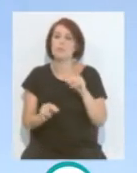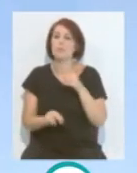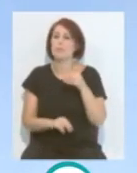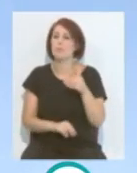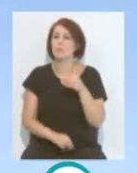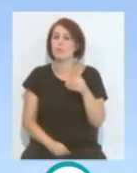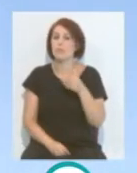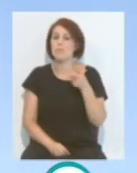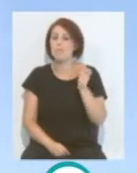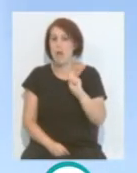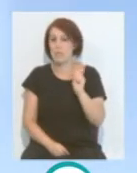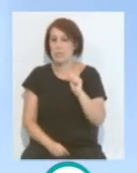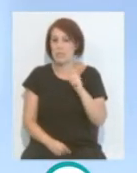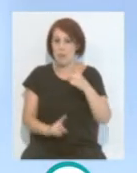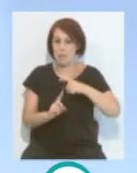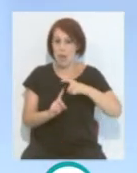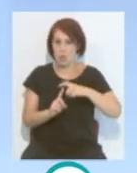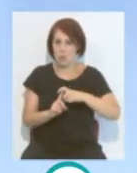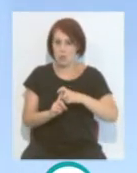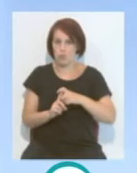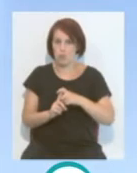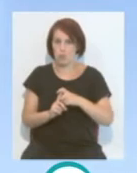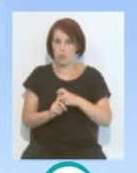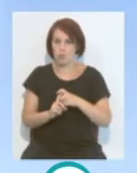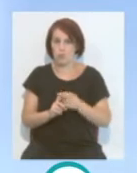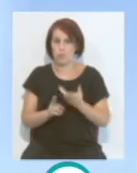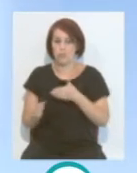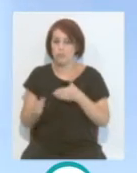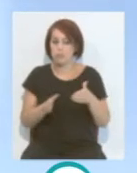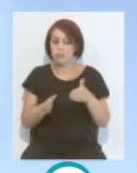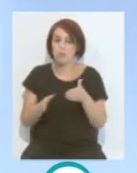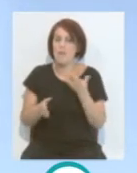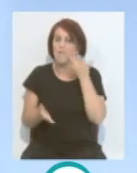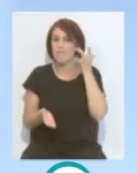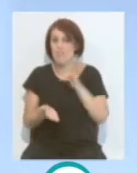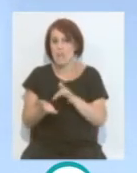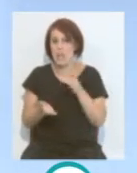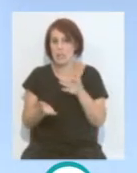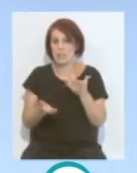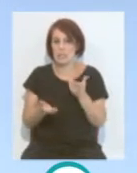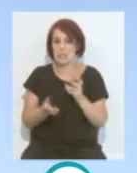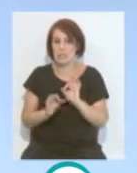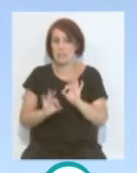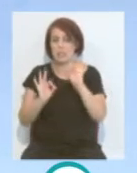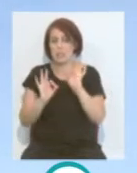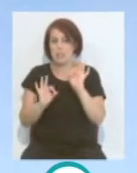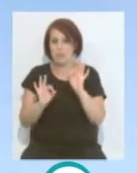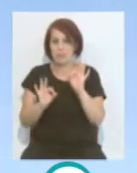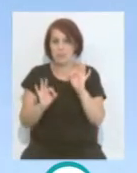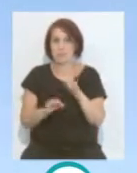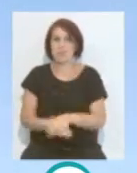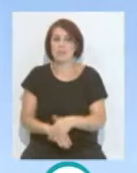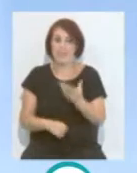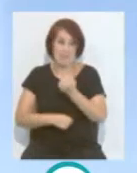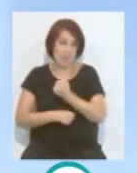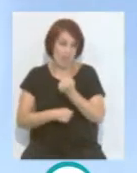en el mes de mayo. Que en el camino va a haber fechas señaladas, especialmente en las de